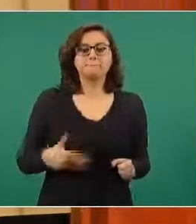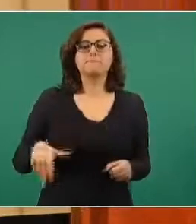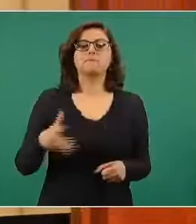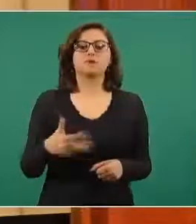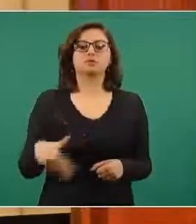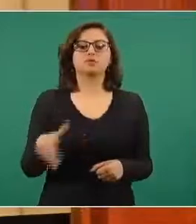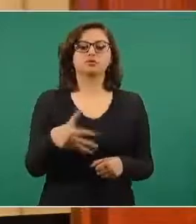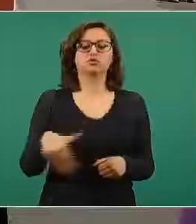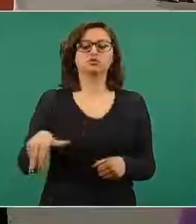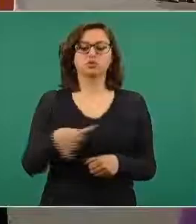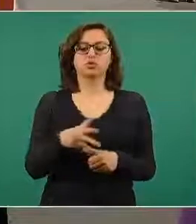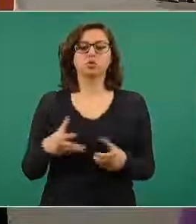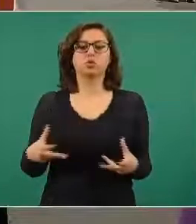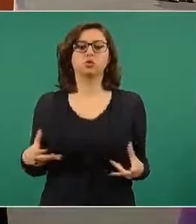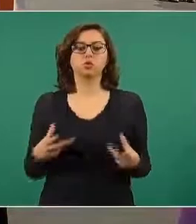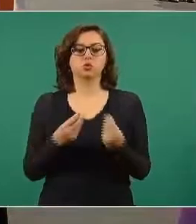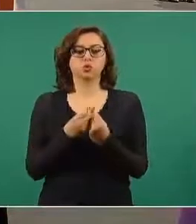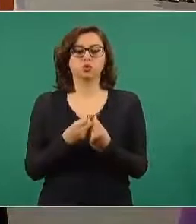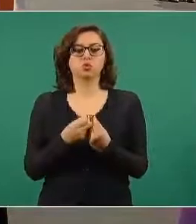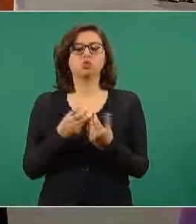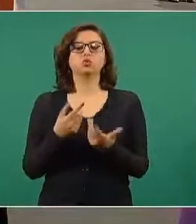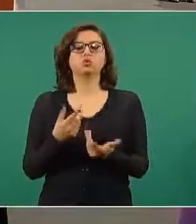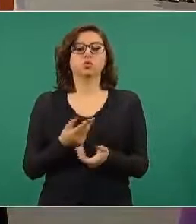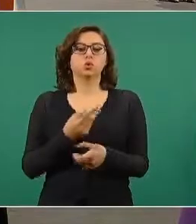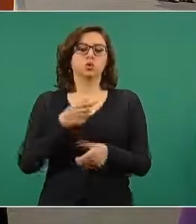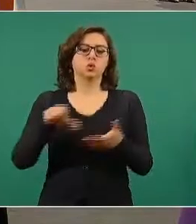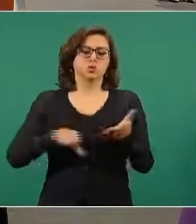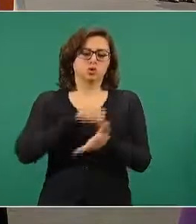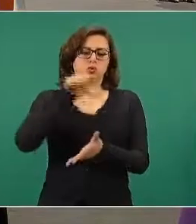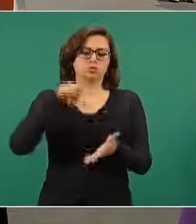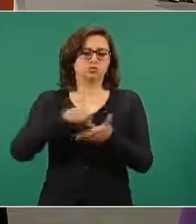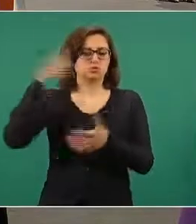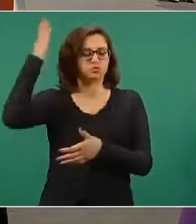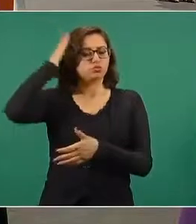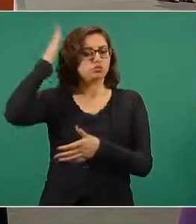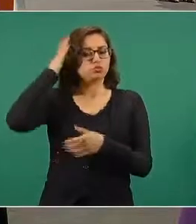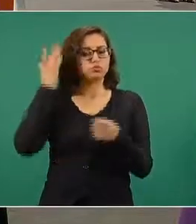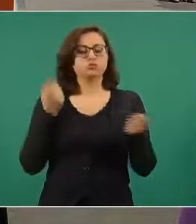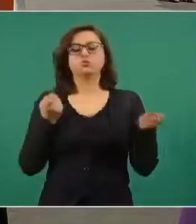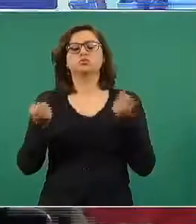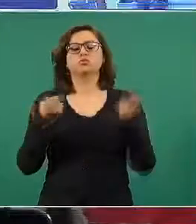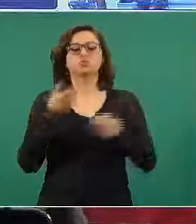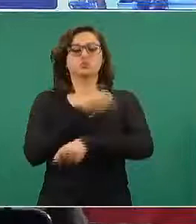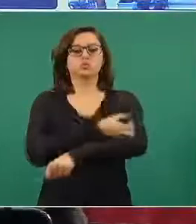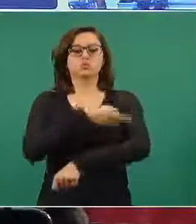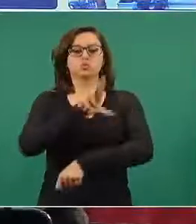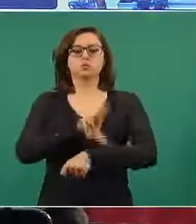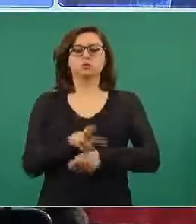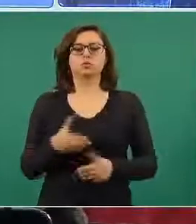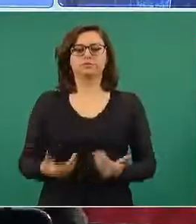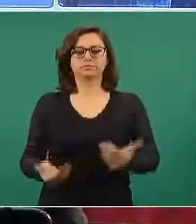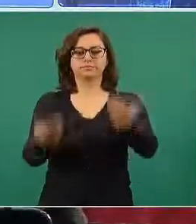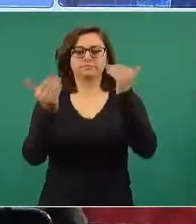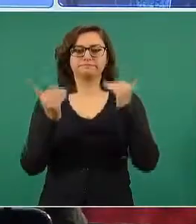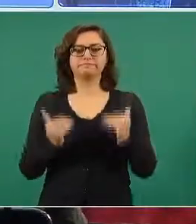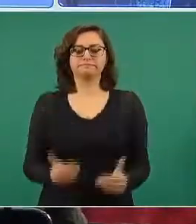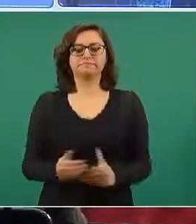con su Centro de Coordinación Nacional y los subcentros coordinadores regionales. La que sigue, por favor.